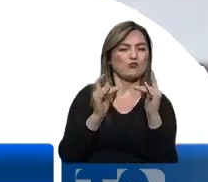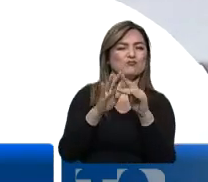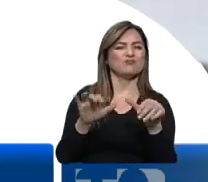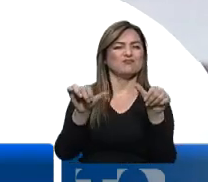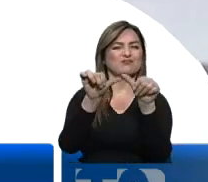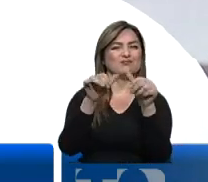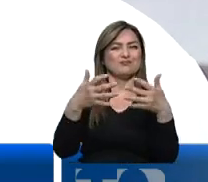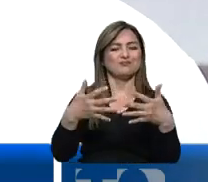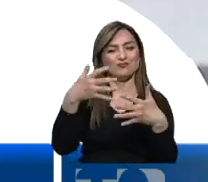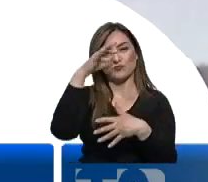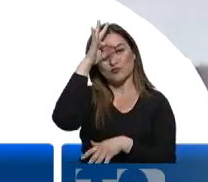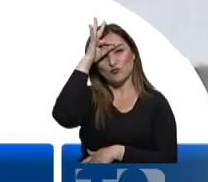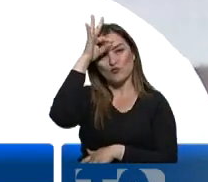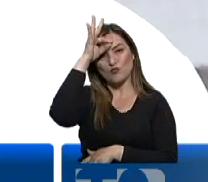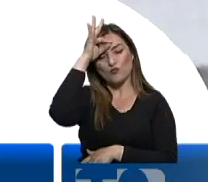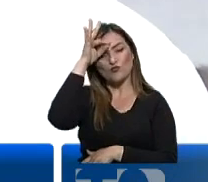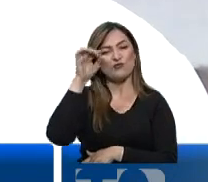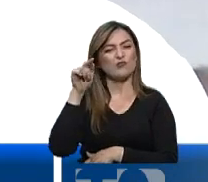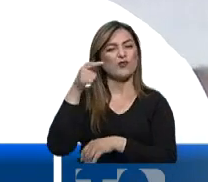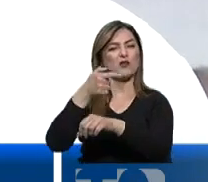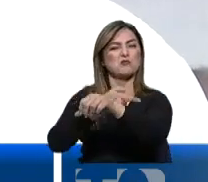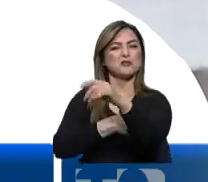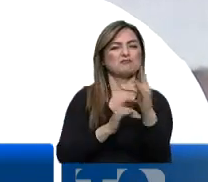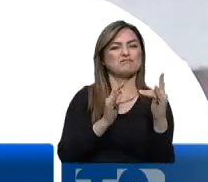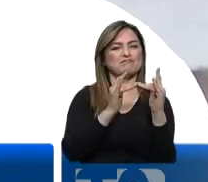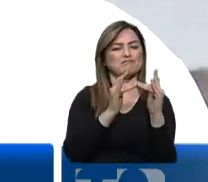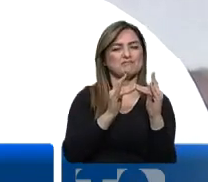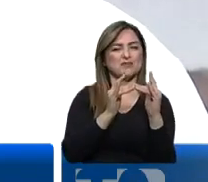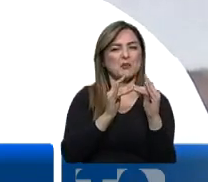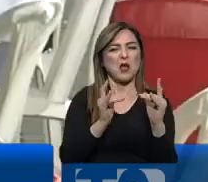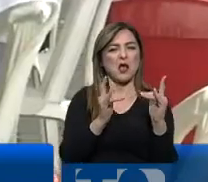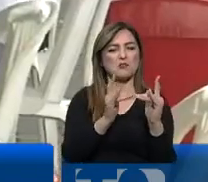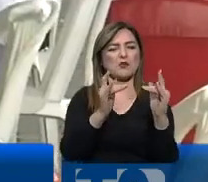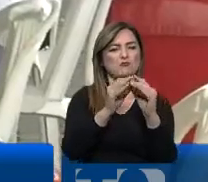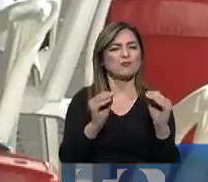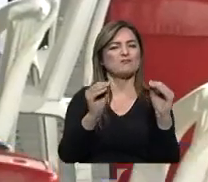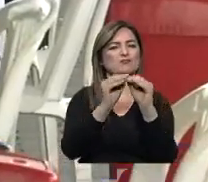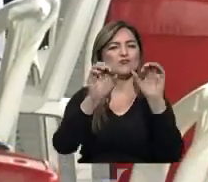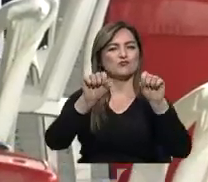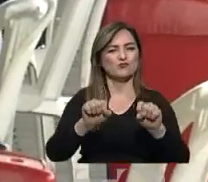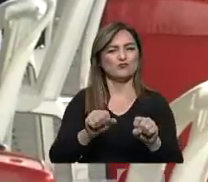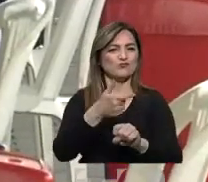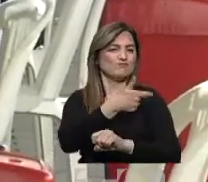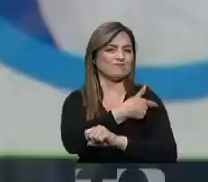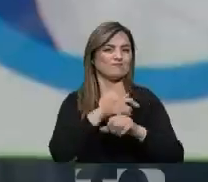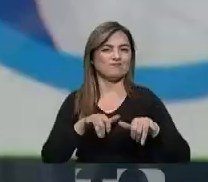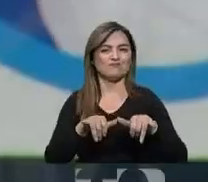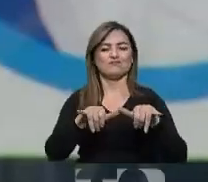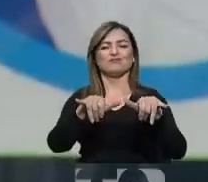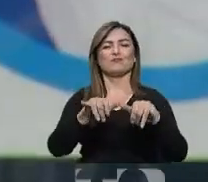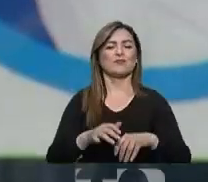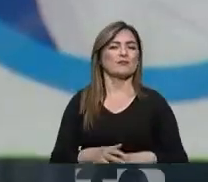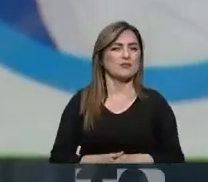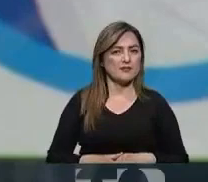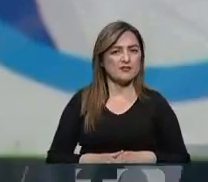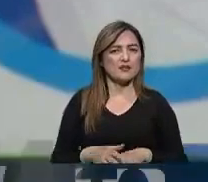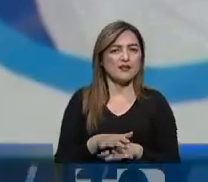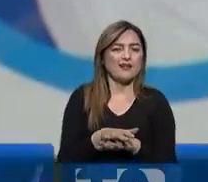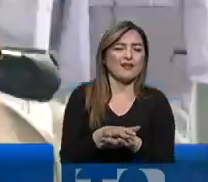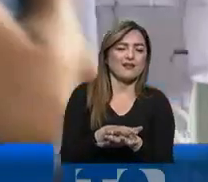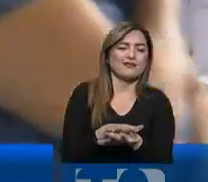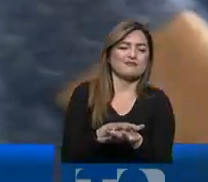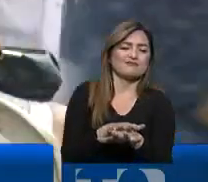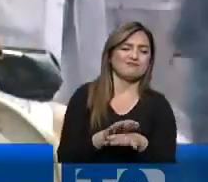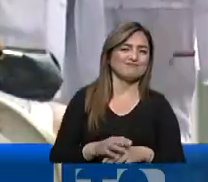áreas críticas. En hospitalización sí tenemos posibilidad de crecer un poco más. Mientras que la vacunación continúa, aunque a paso lento.